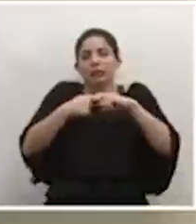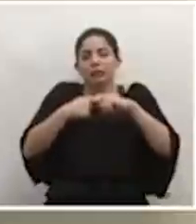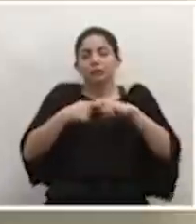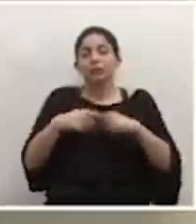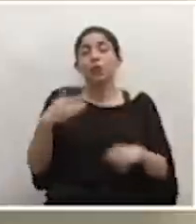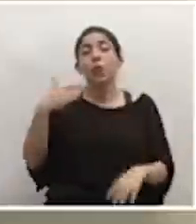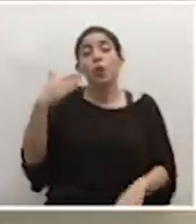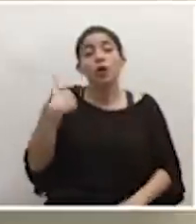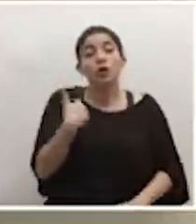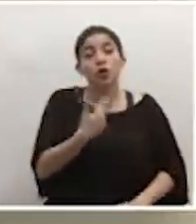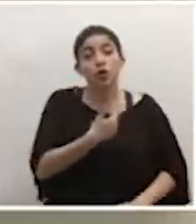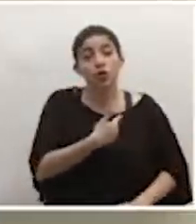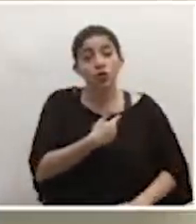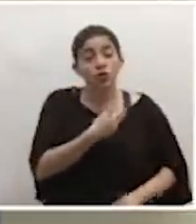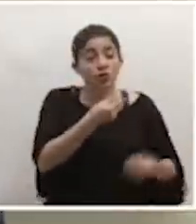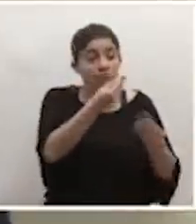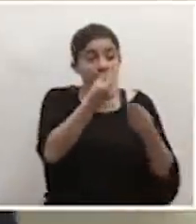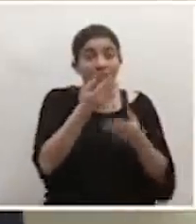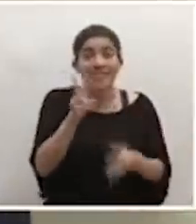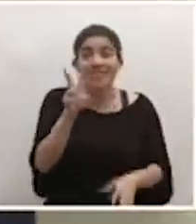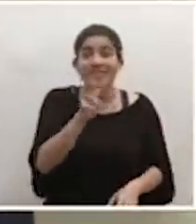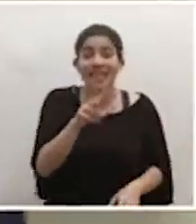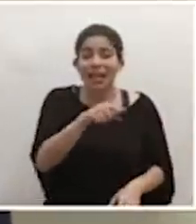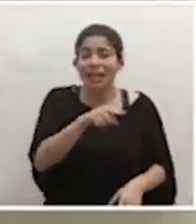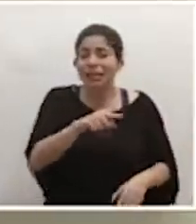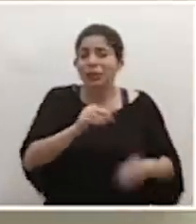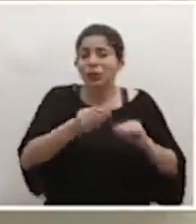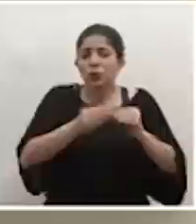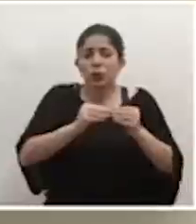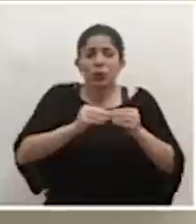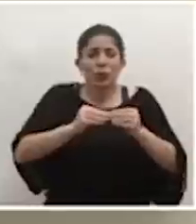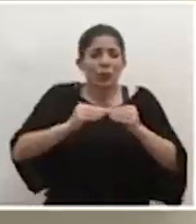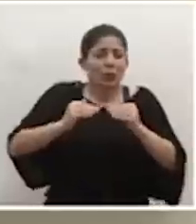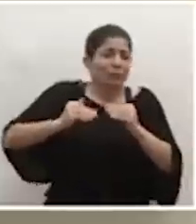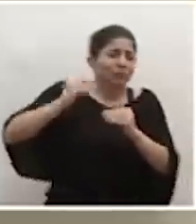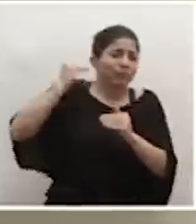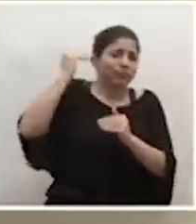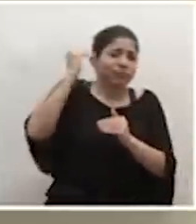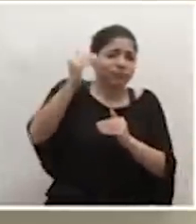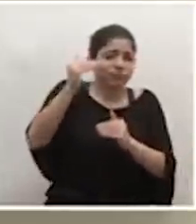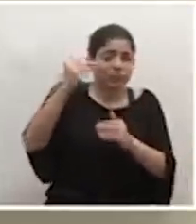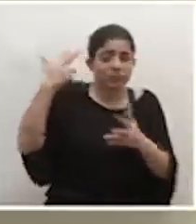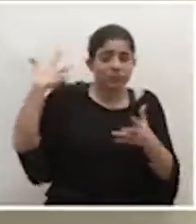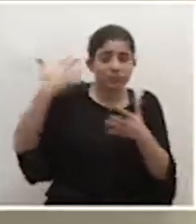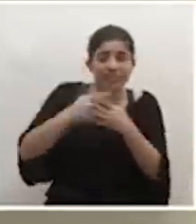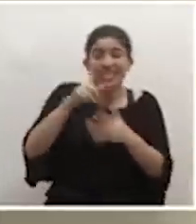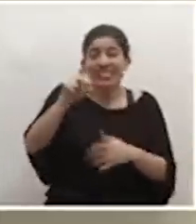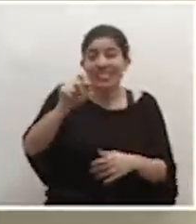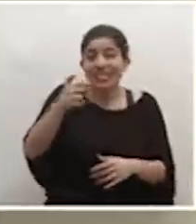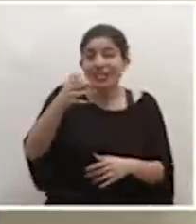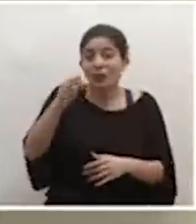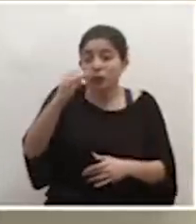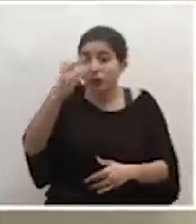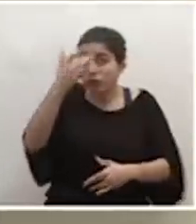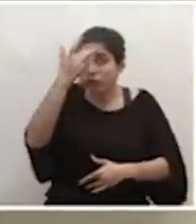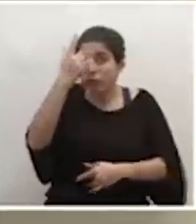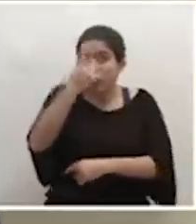Cuando nosotros tuvimos el dato del viernes, que ha sido la cifra más alta de todos los casos que hemos tenido, los 119 casos,